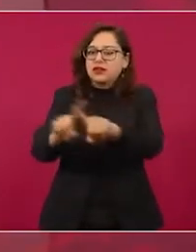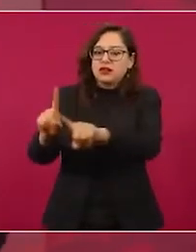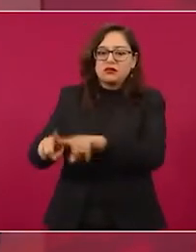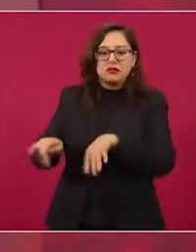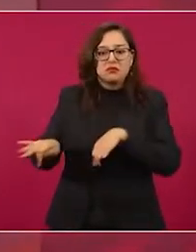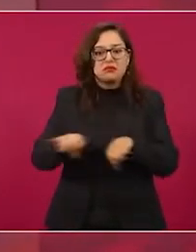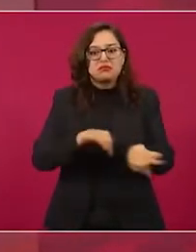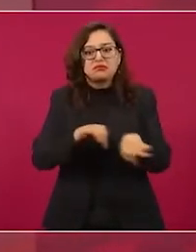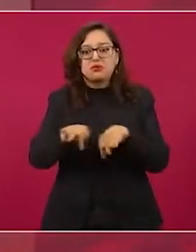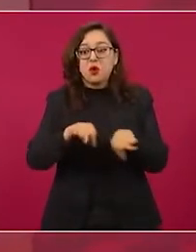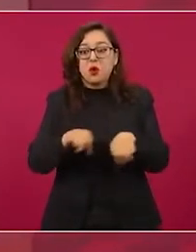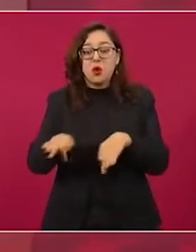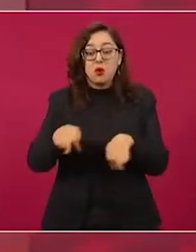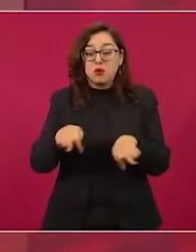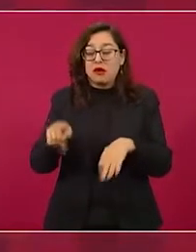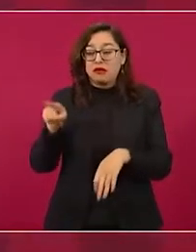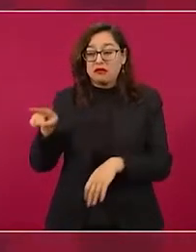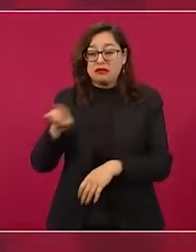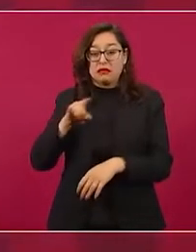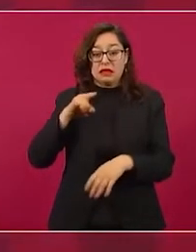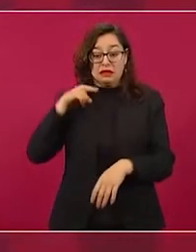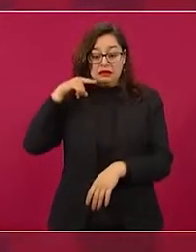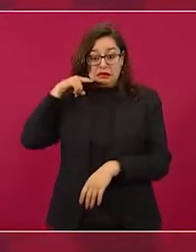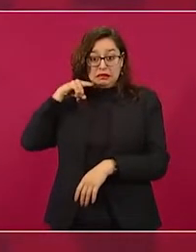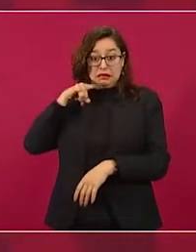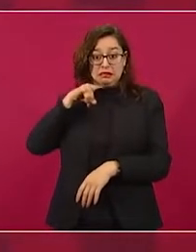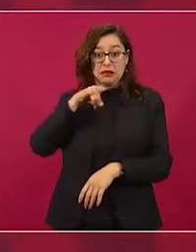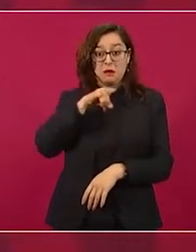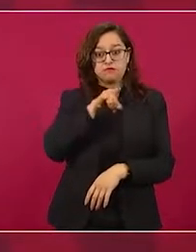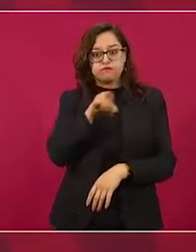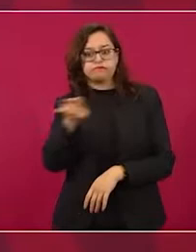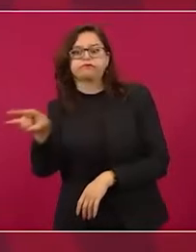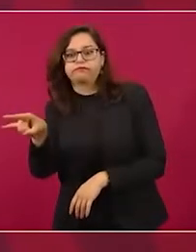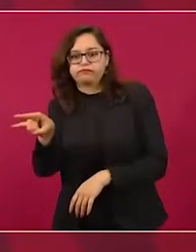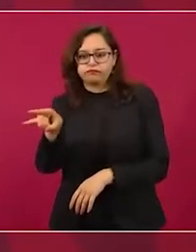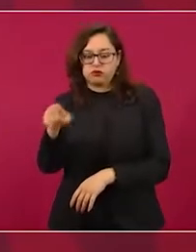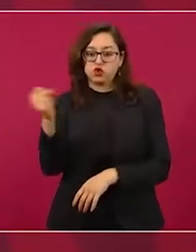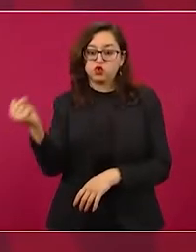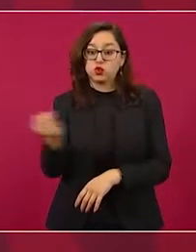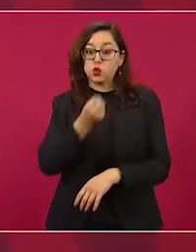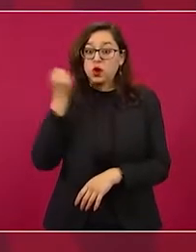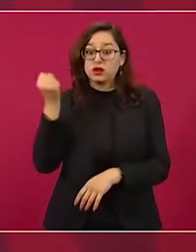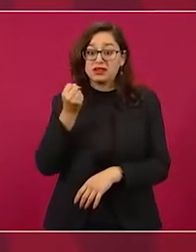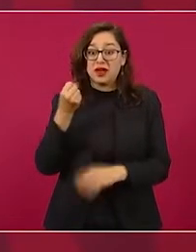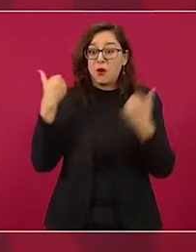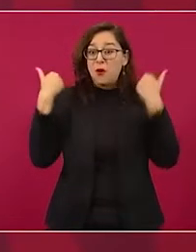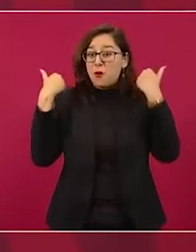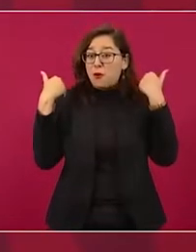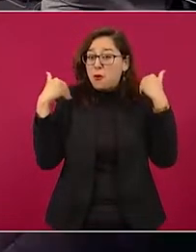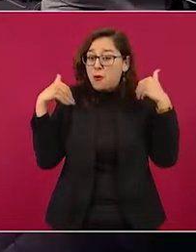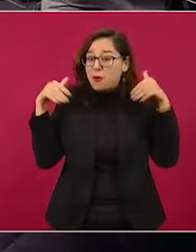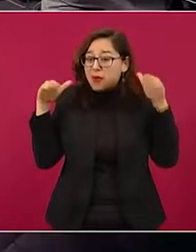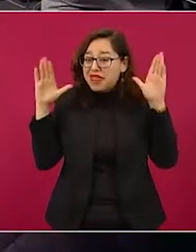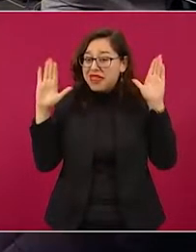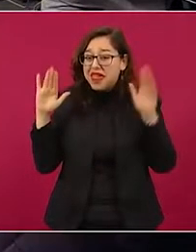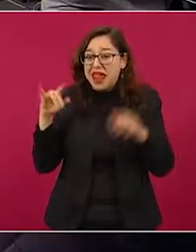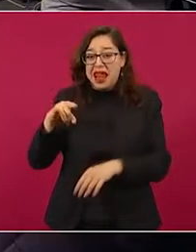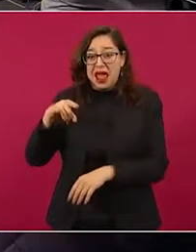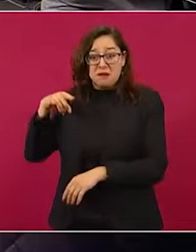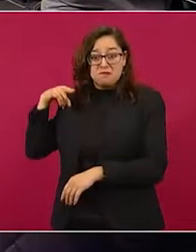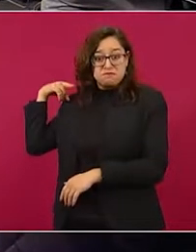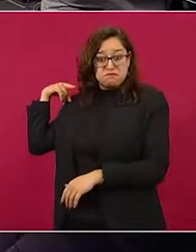iban a perder la vida muchos. Muy